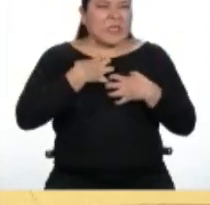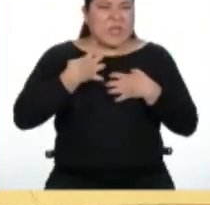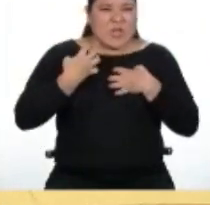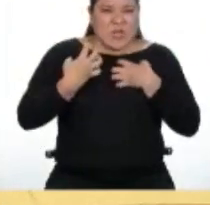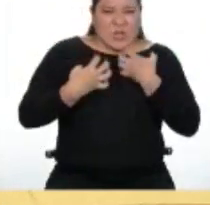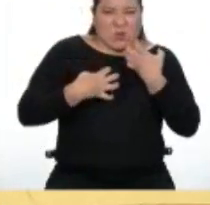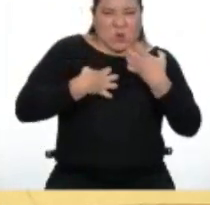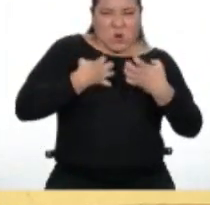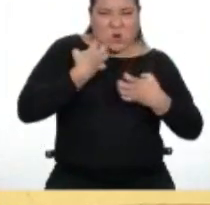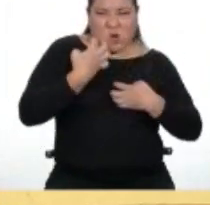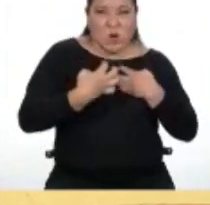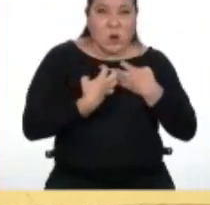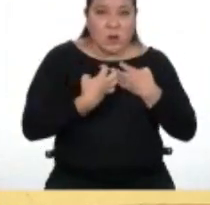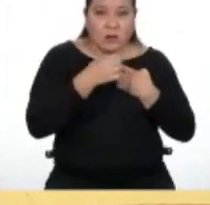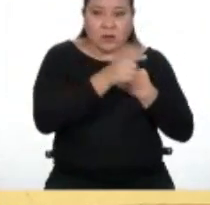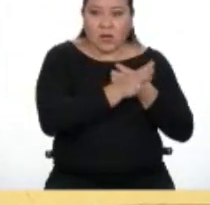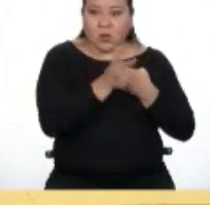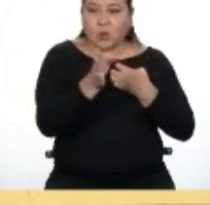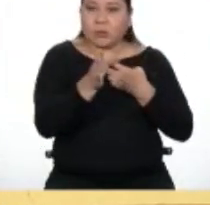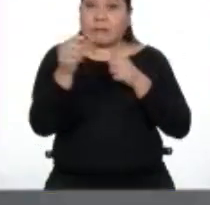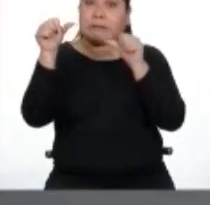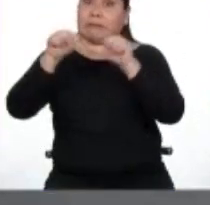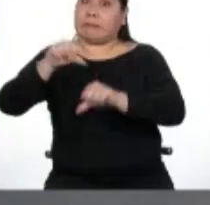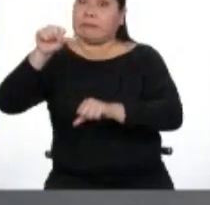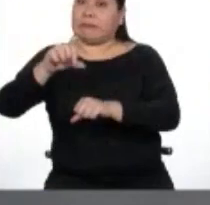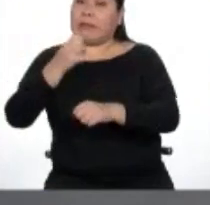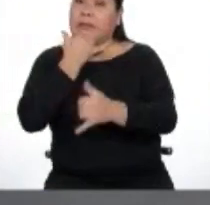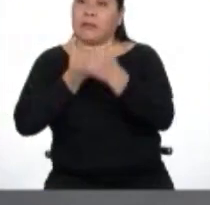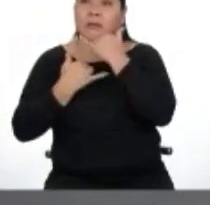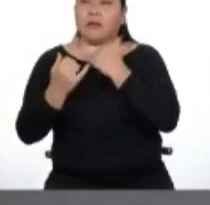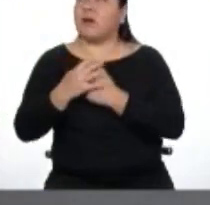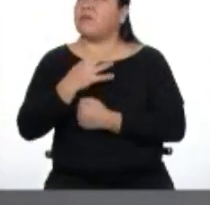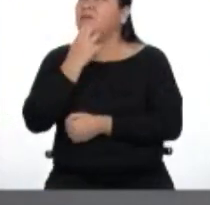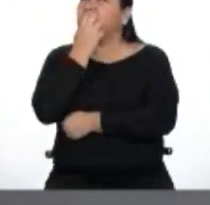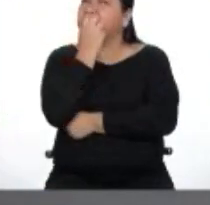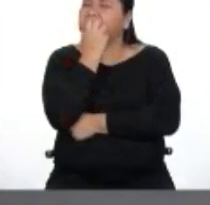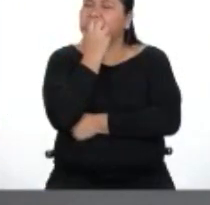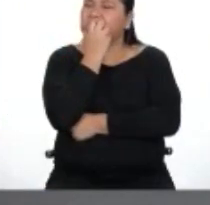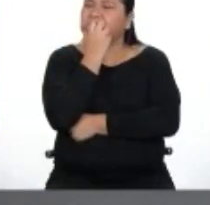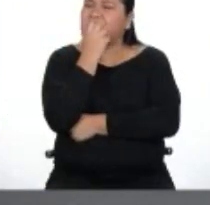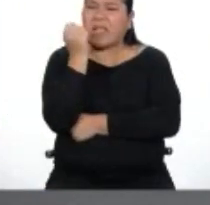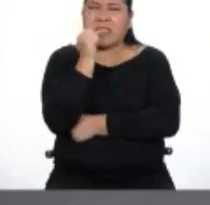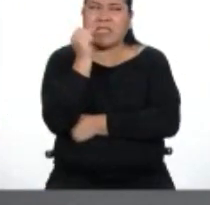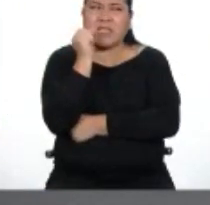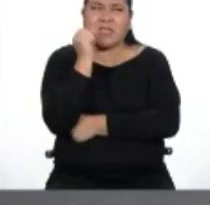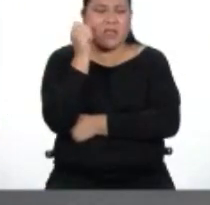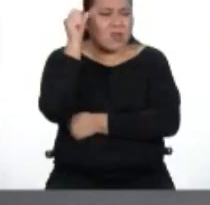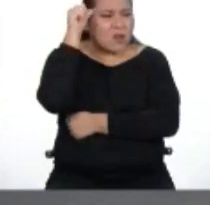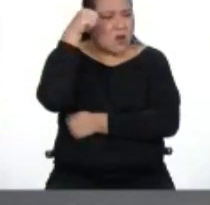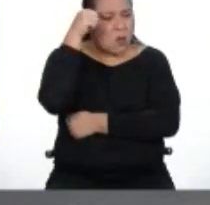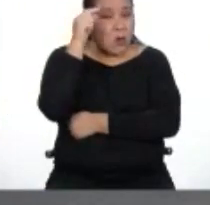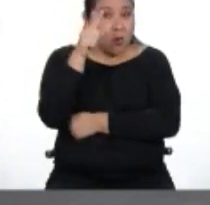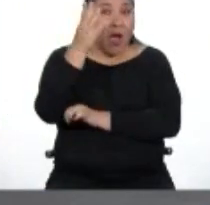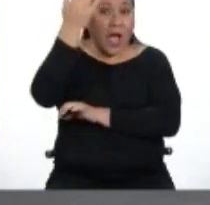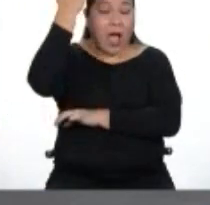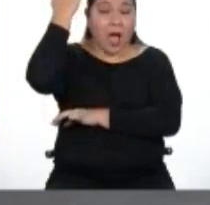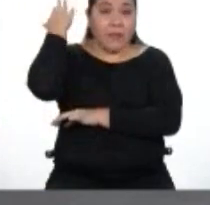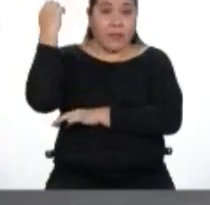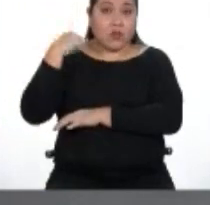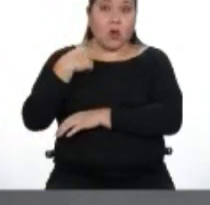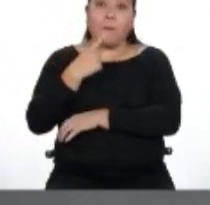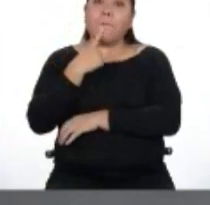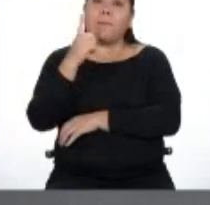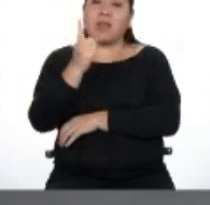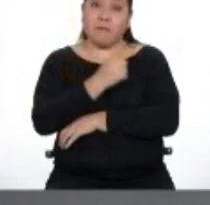luego te haya traído una consecuencia negativa? Yo, ¿sabe? Creo que sí. Sí, sí, sí. Recuerdo una vez cuando yo estaba en